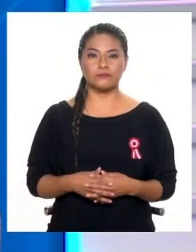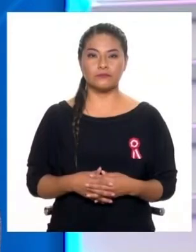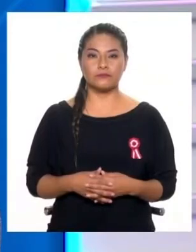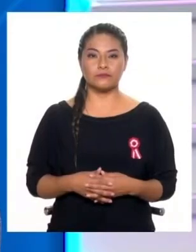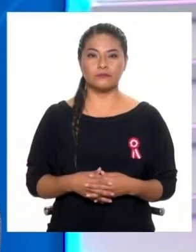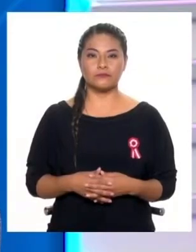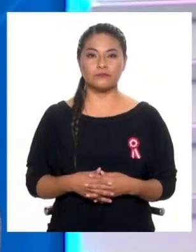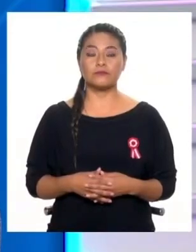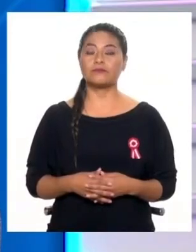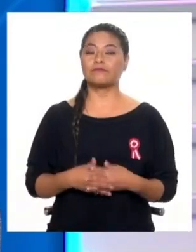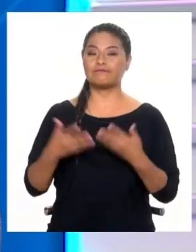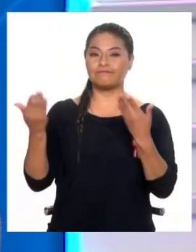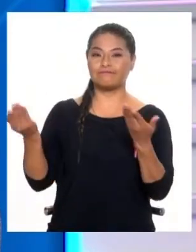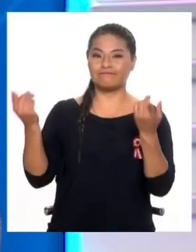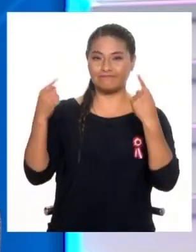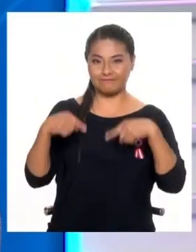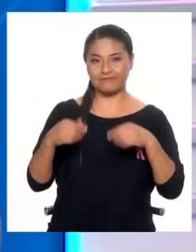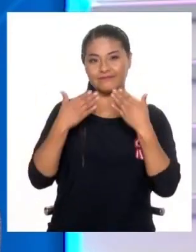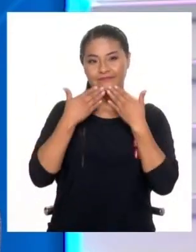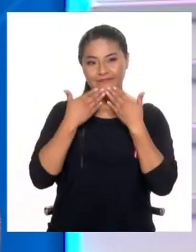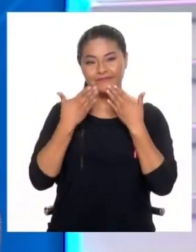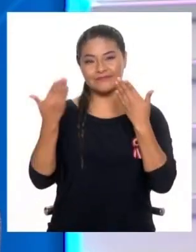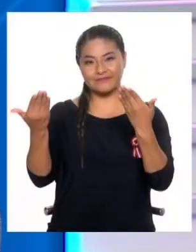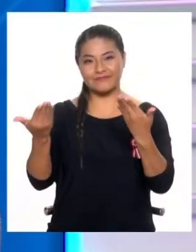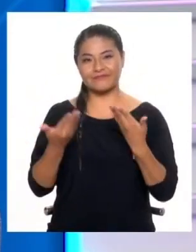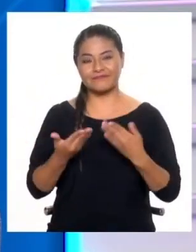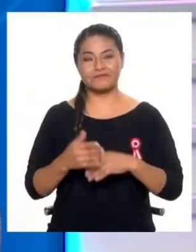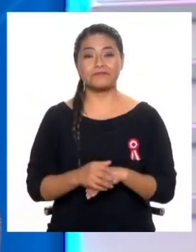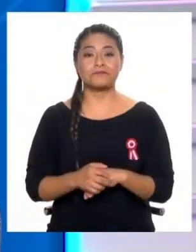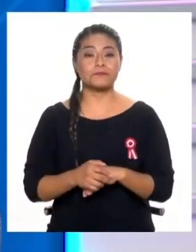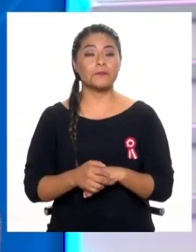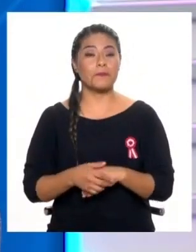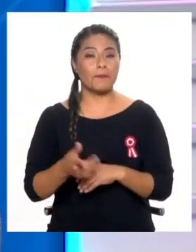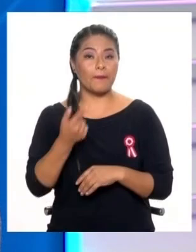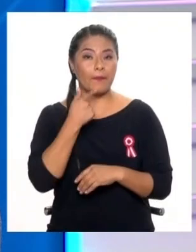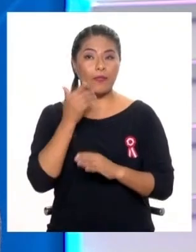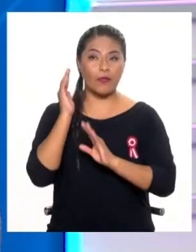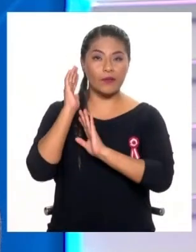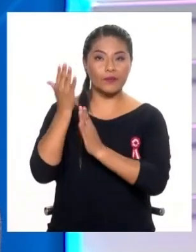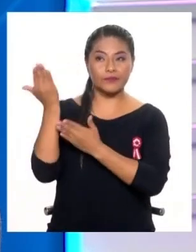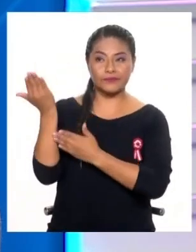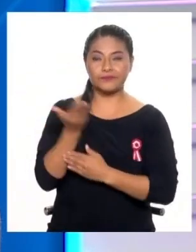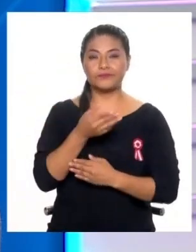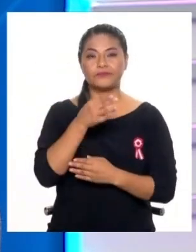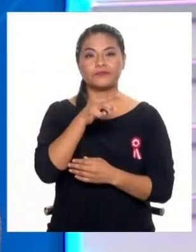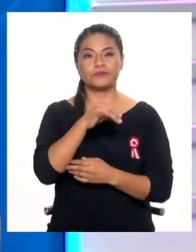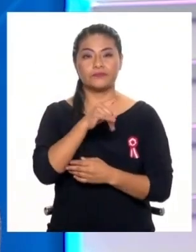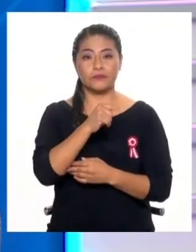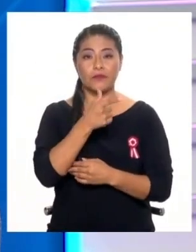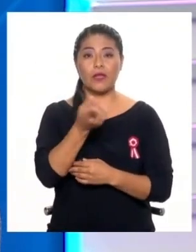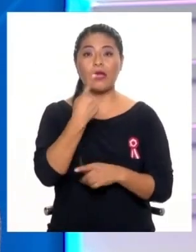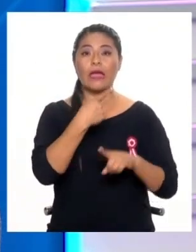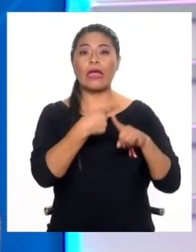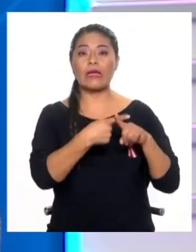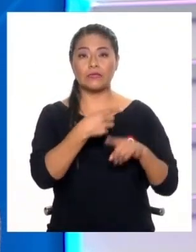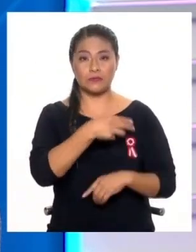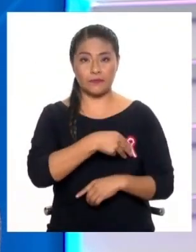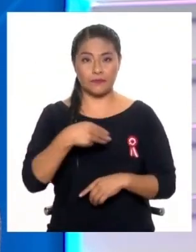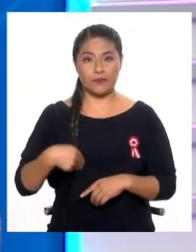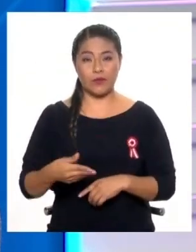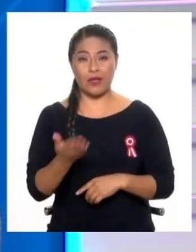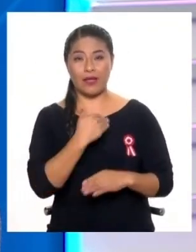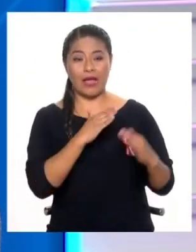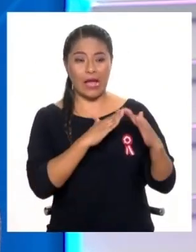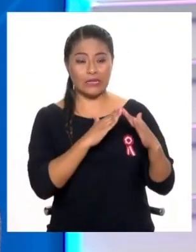Muy bien, estamos de vuelta. Gracias por estar con nosotros. Y hablaremos con Miguel Estrada, exministro de Vivienda, para saber cómo vamos a